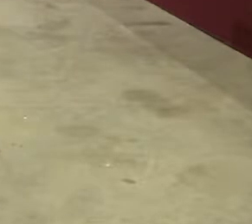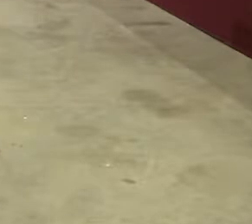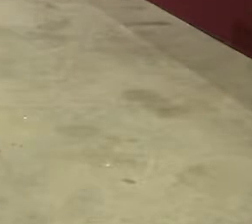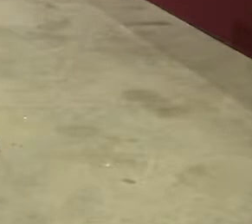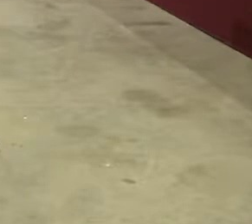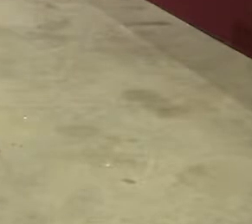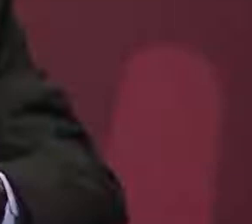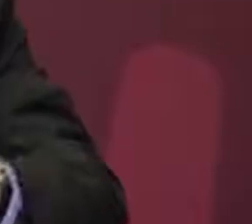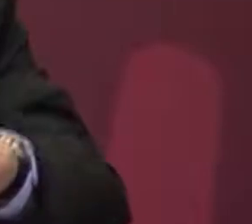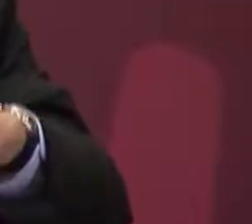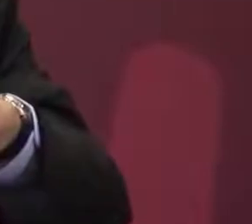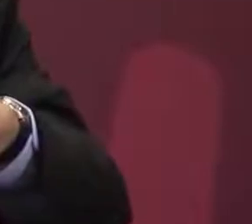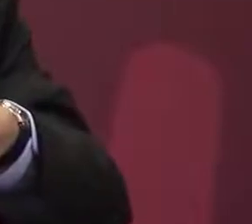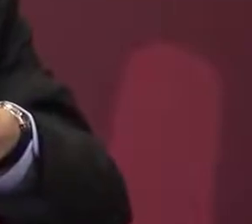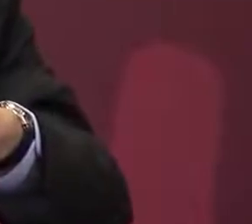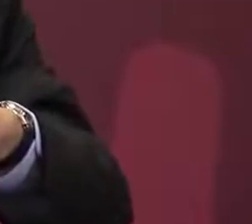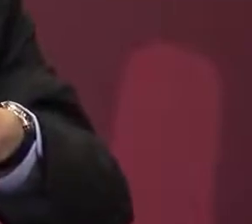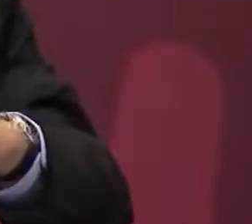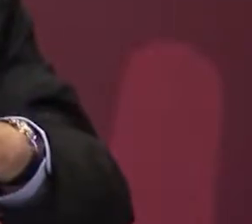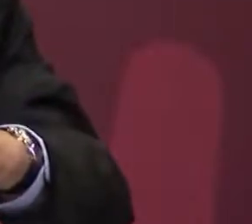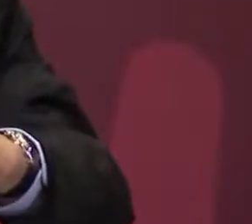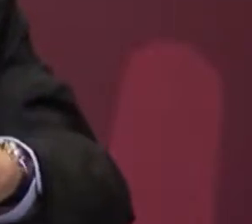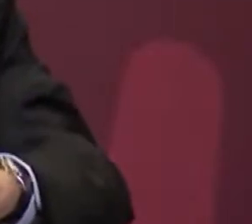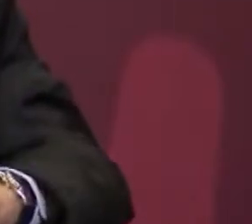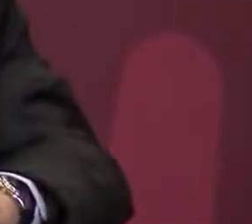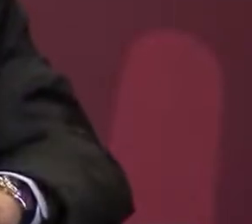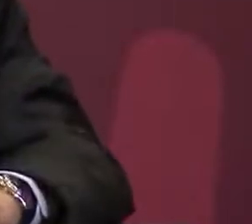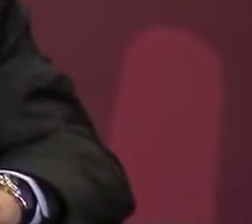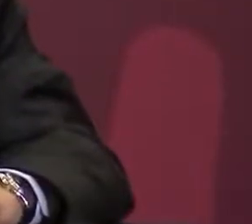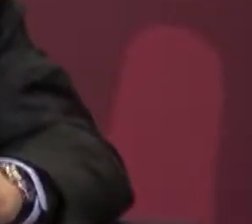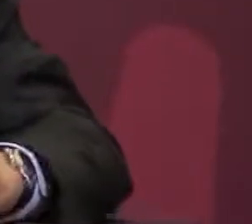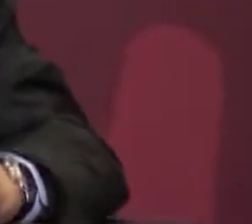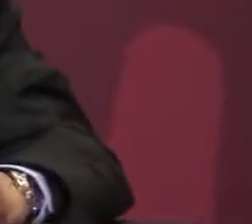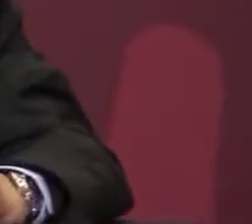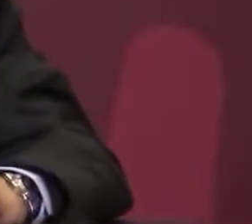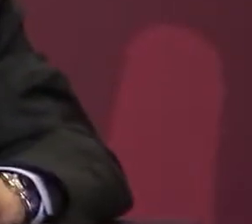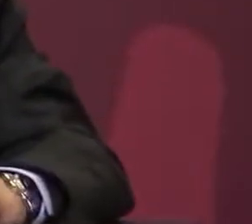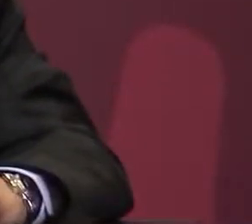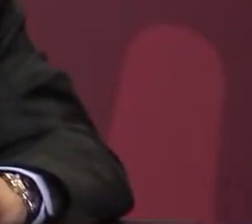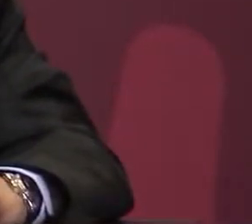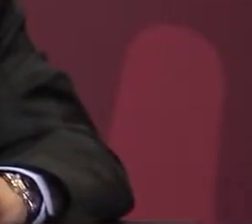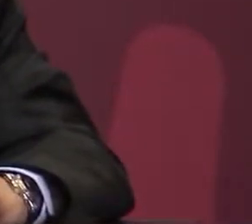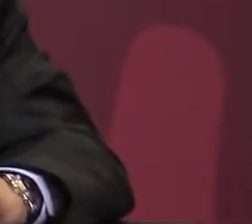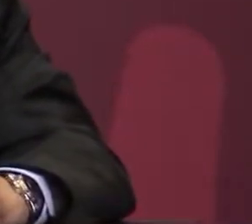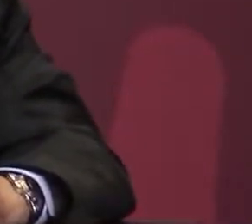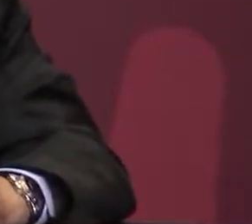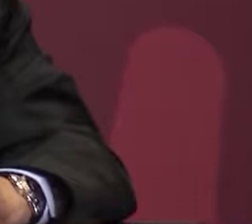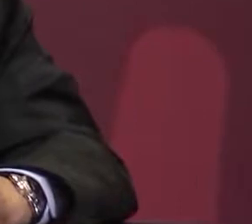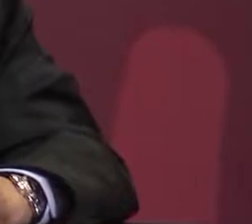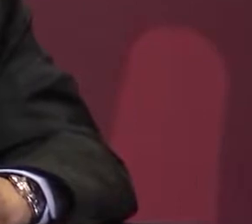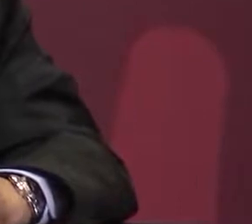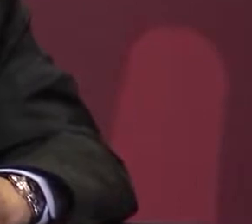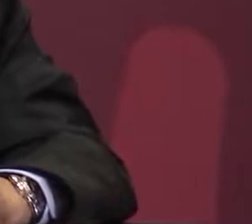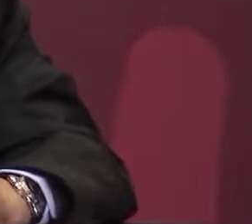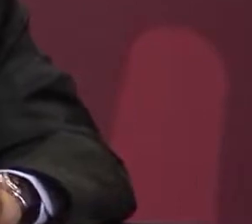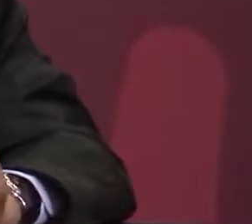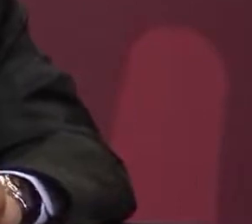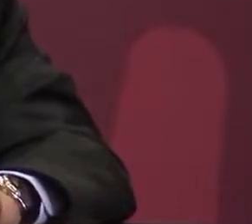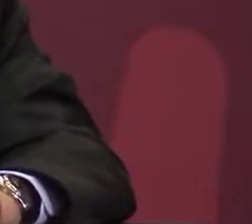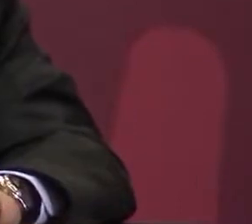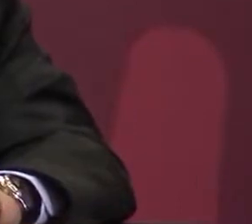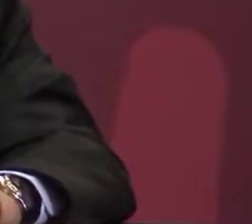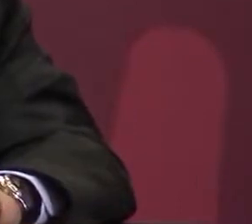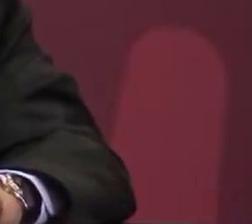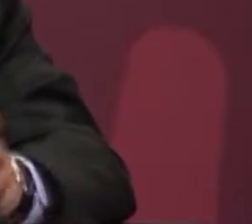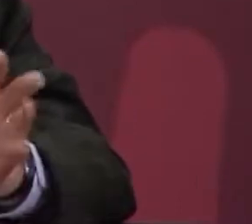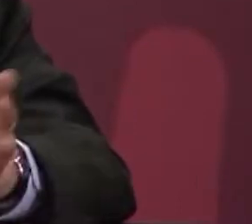mesa. Muy buenas tardes, señor presidente. Buenas tardes a todas y a todos. Atendiendo su instrucción, señor